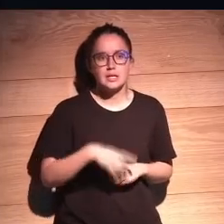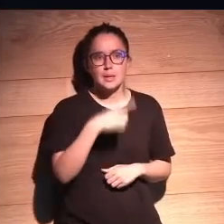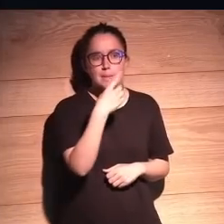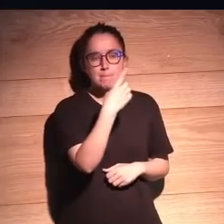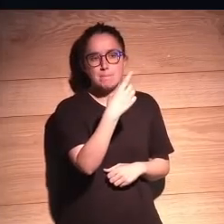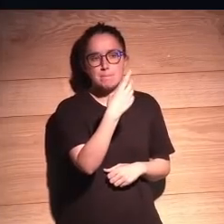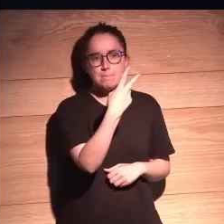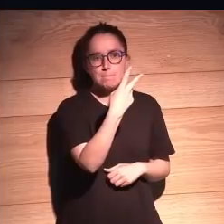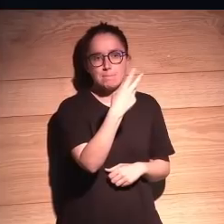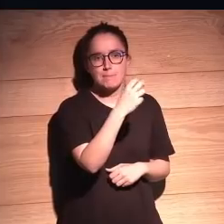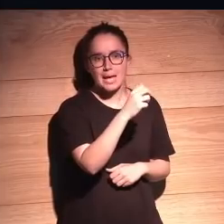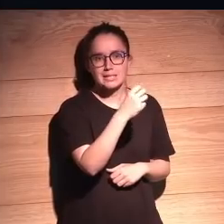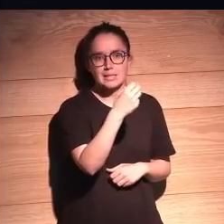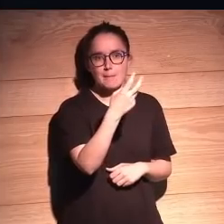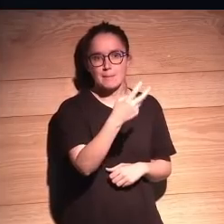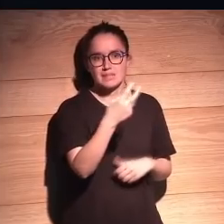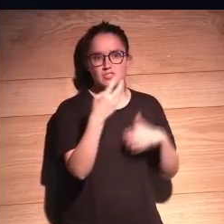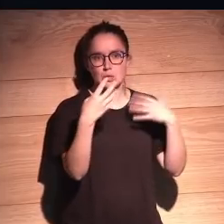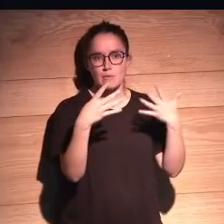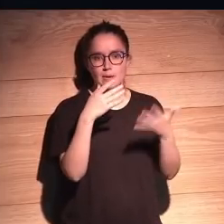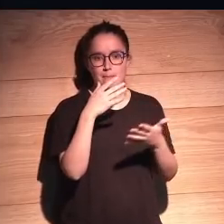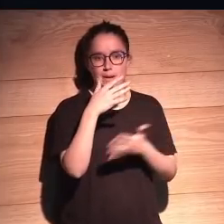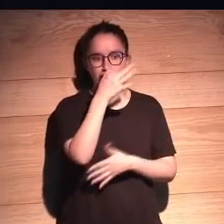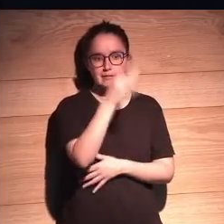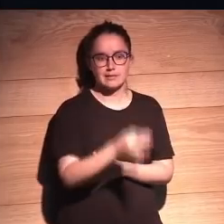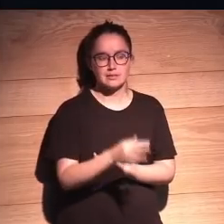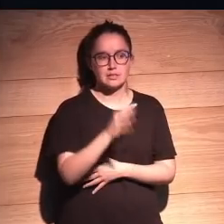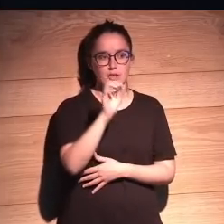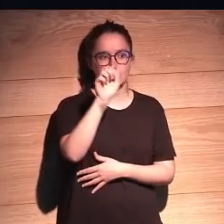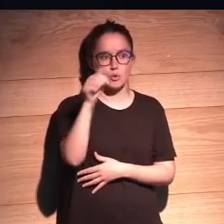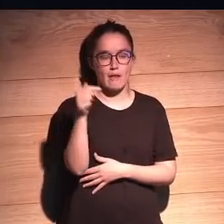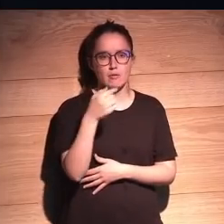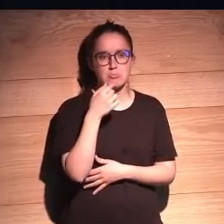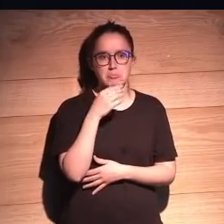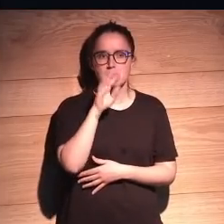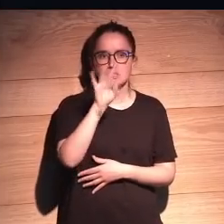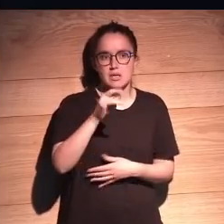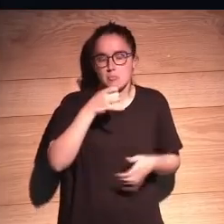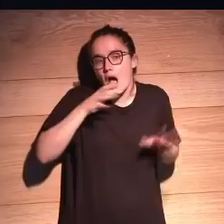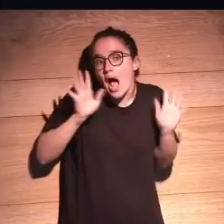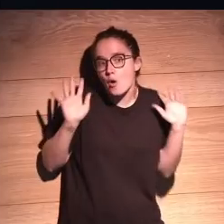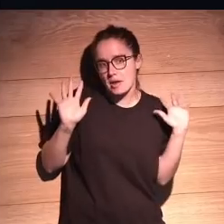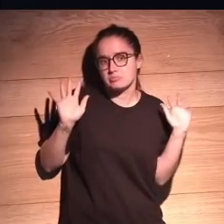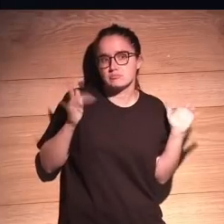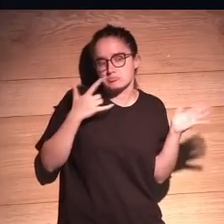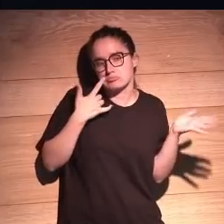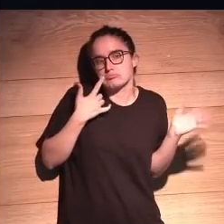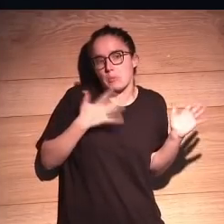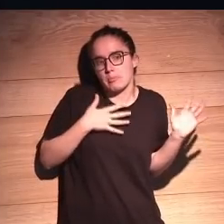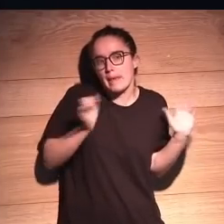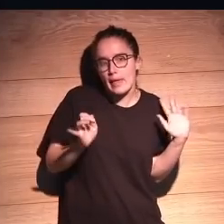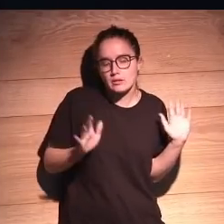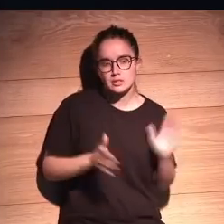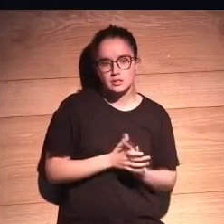1029 2029 para test de Turing sí ahora me mojo ¿eh? me mojo